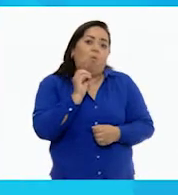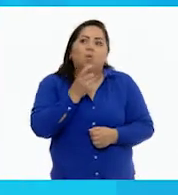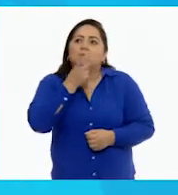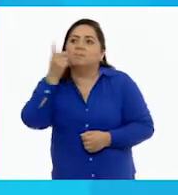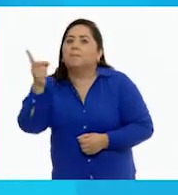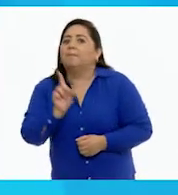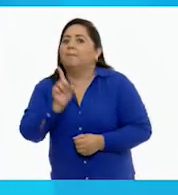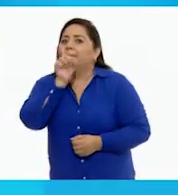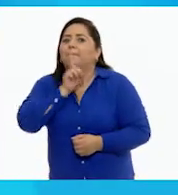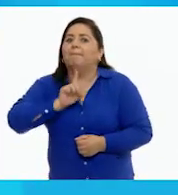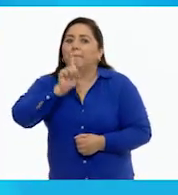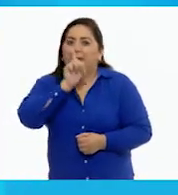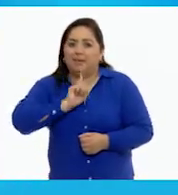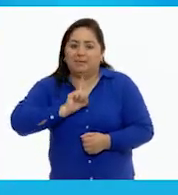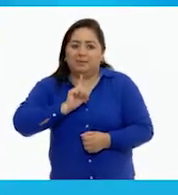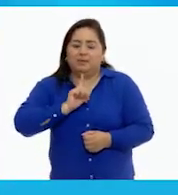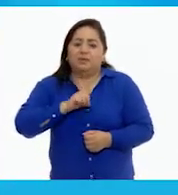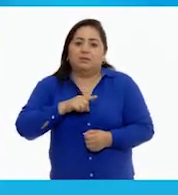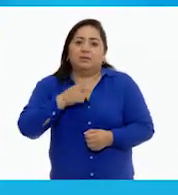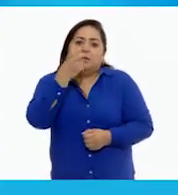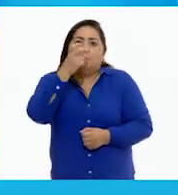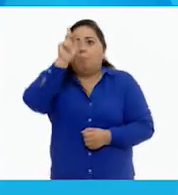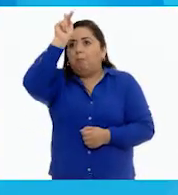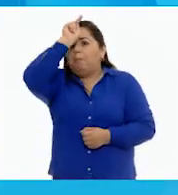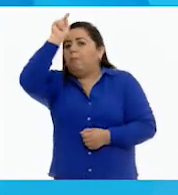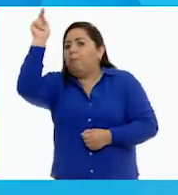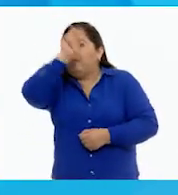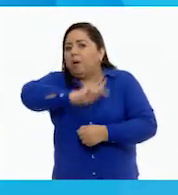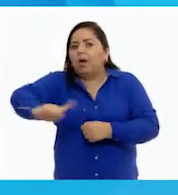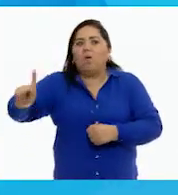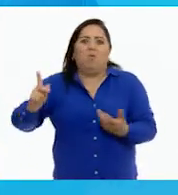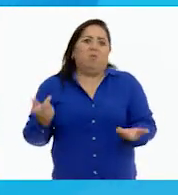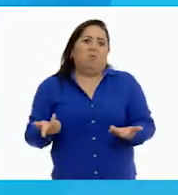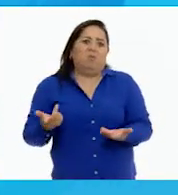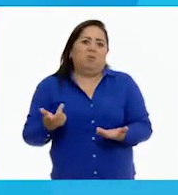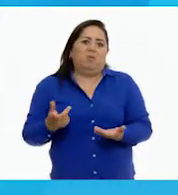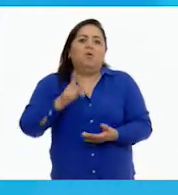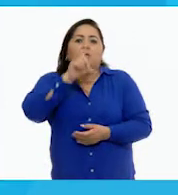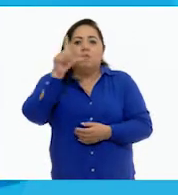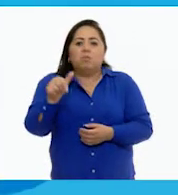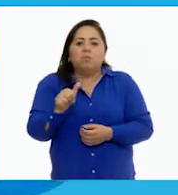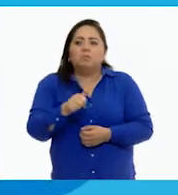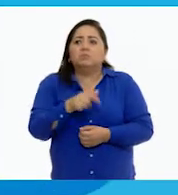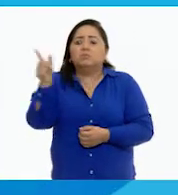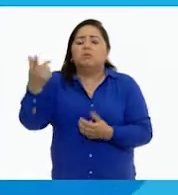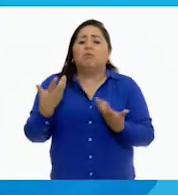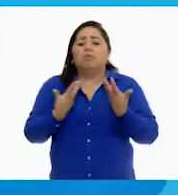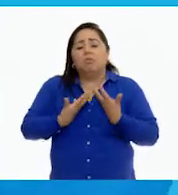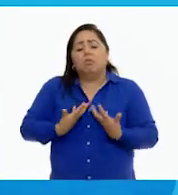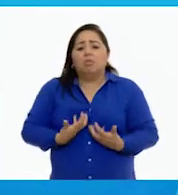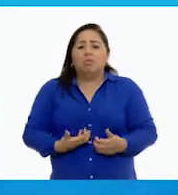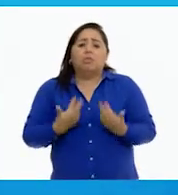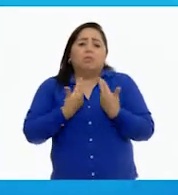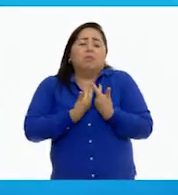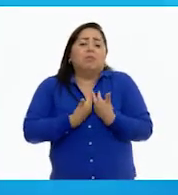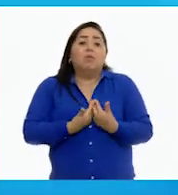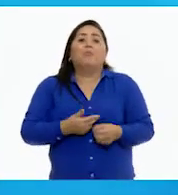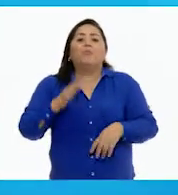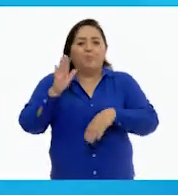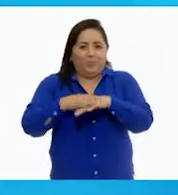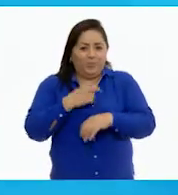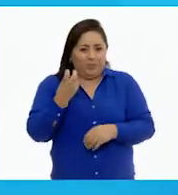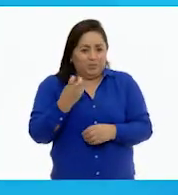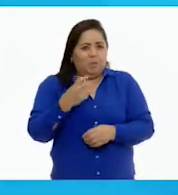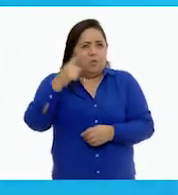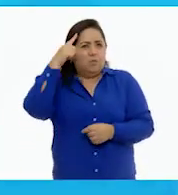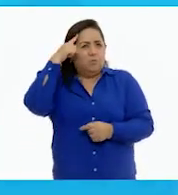mentiras sería empeorar las cosas y herir sus sentimientos. Así que la